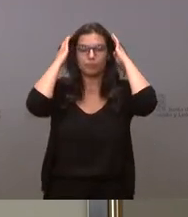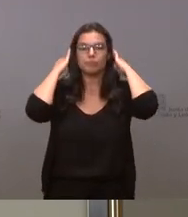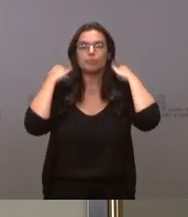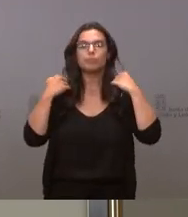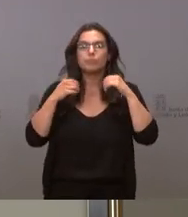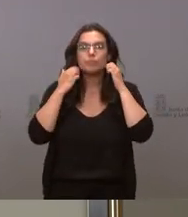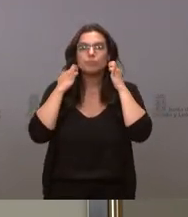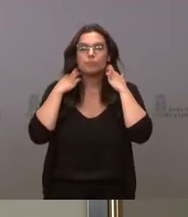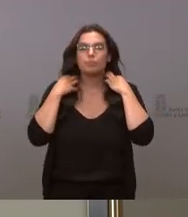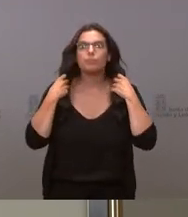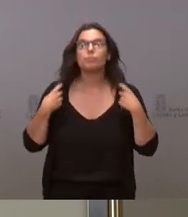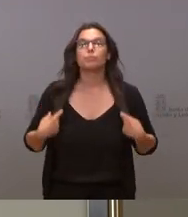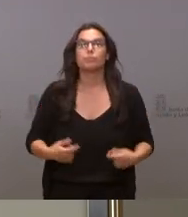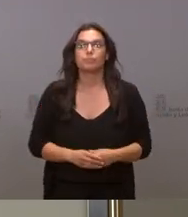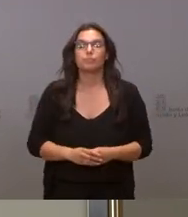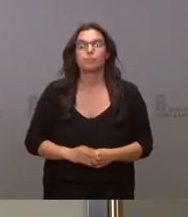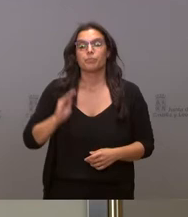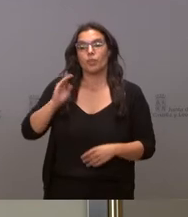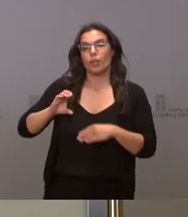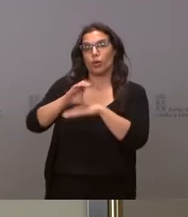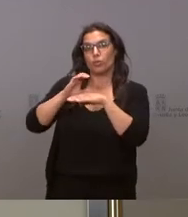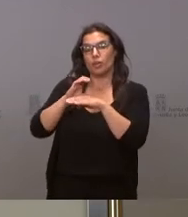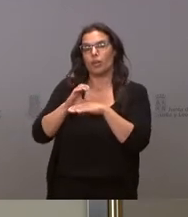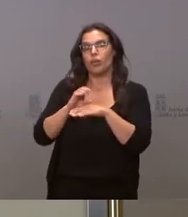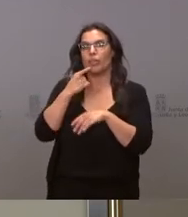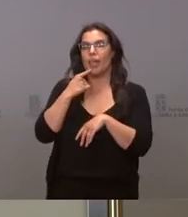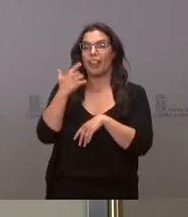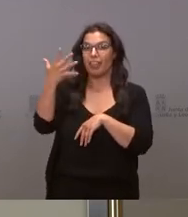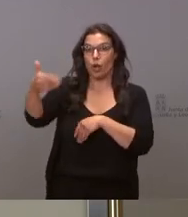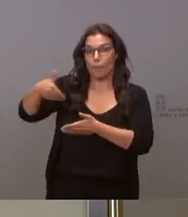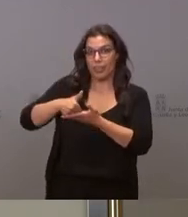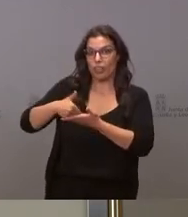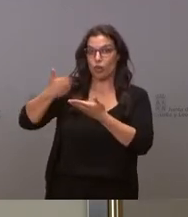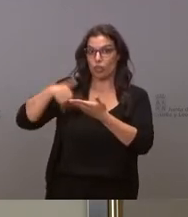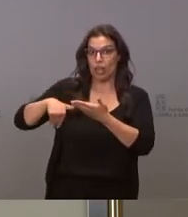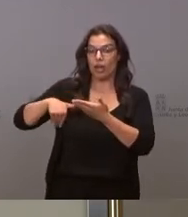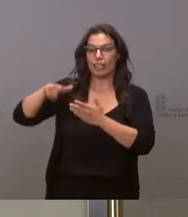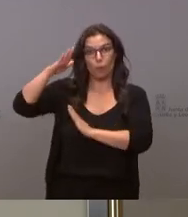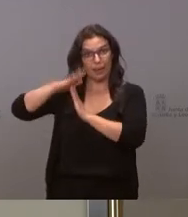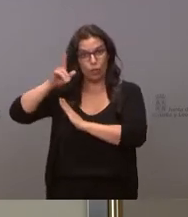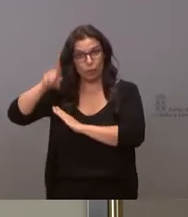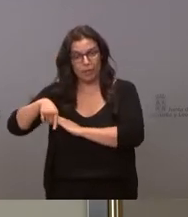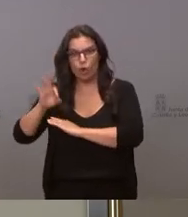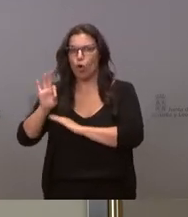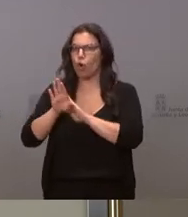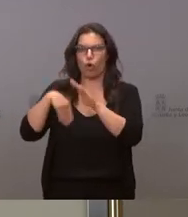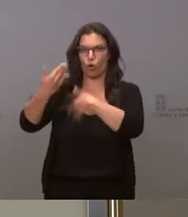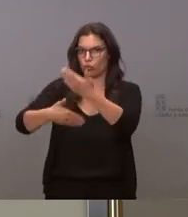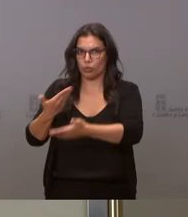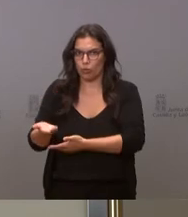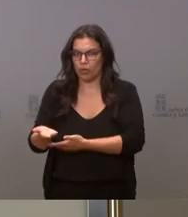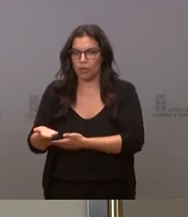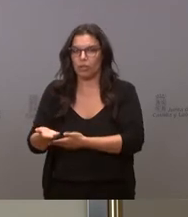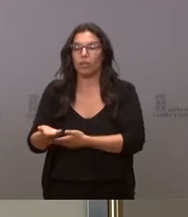preguntar un apunte al consejero ha dicho que había cinco en trámite no sé si eso se paraliza también o si eso luego va a continuar